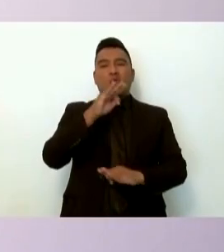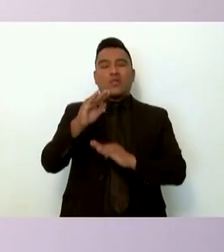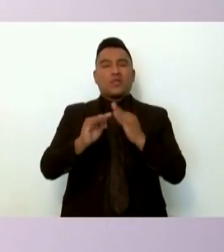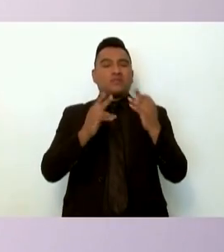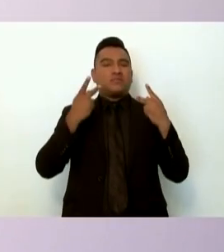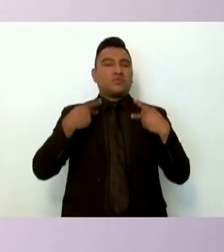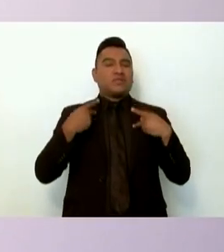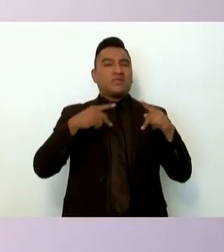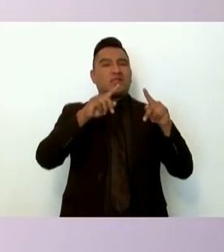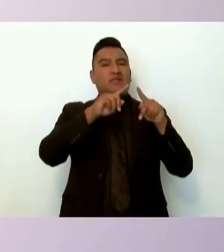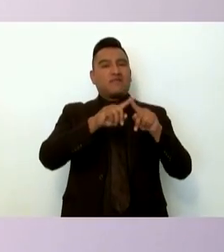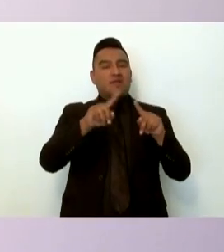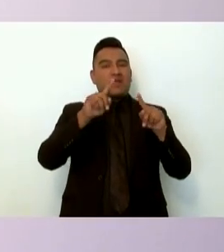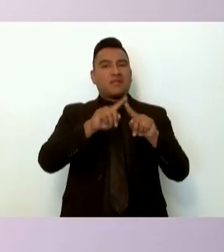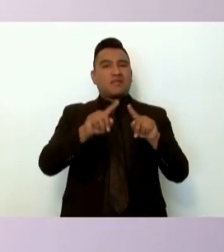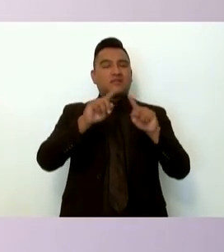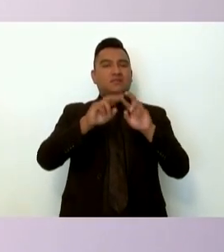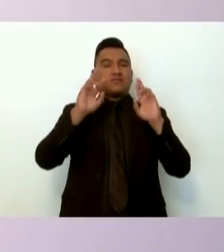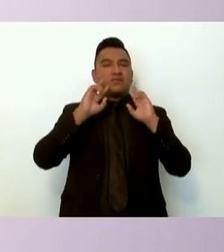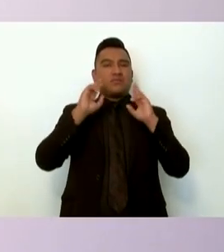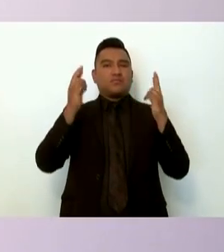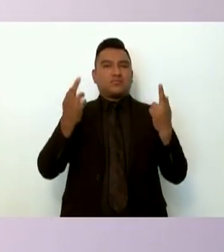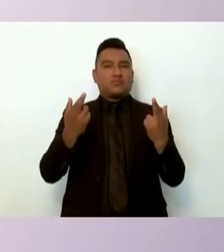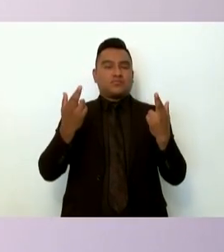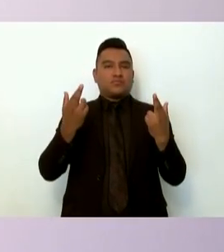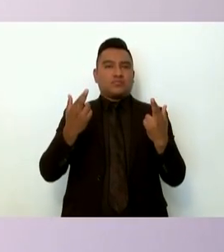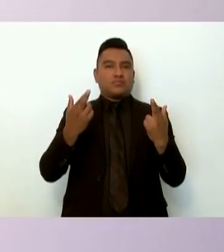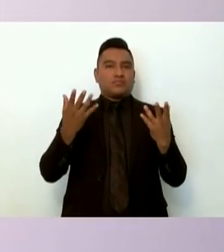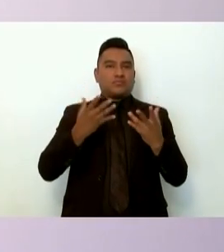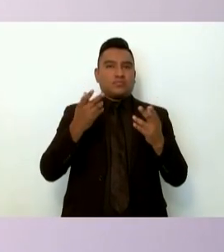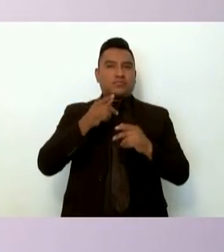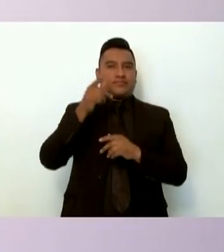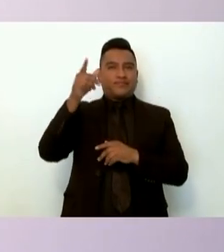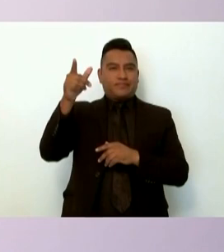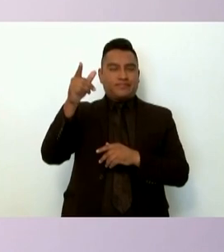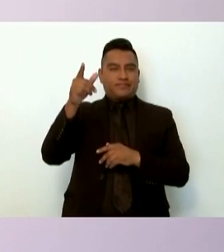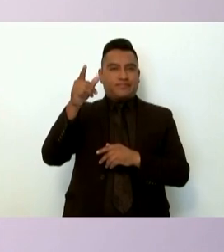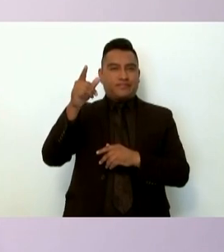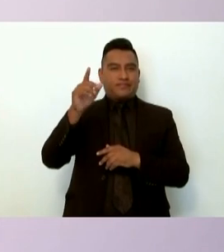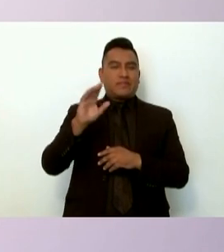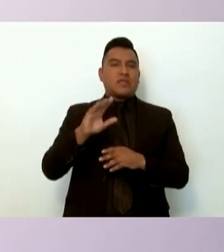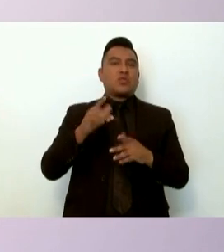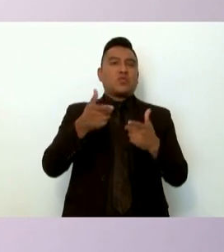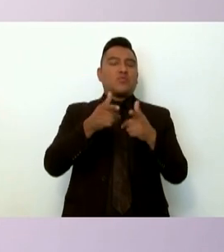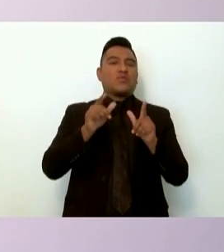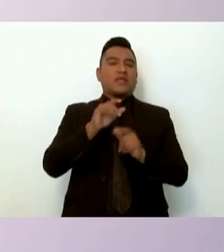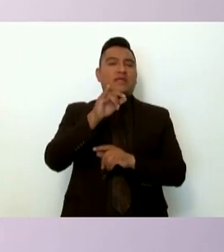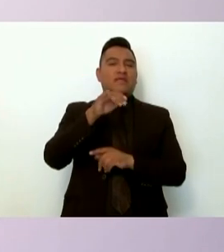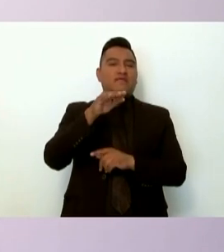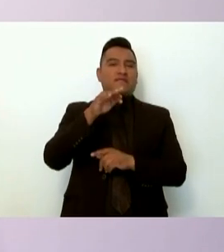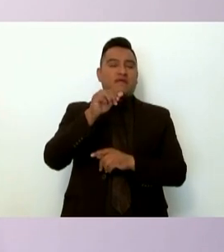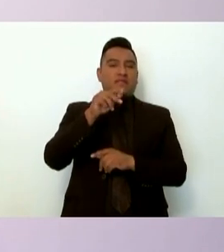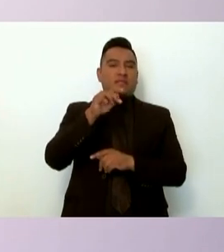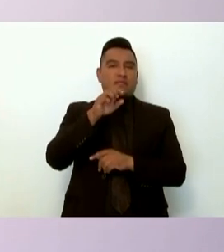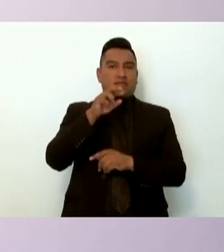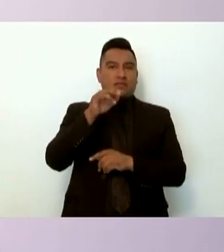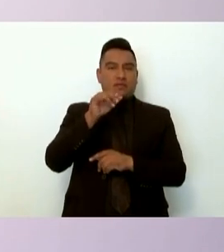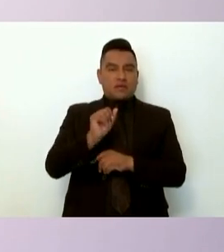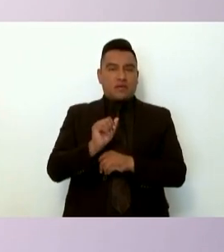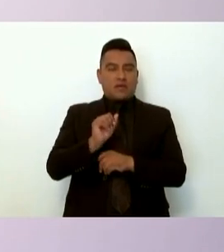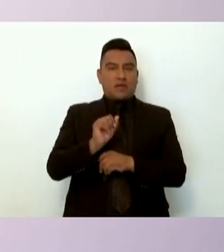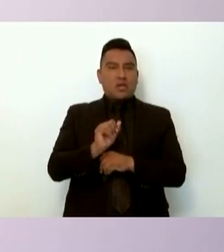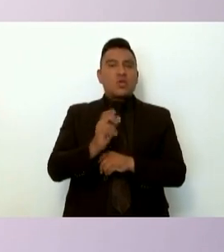reuniones llevadas a cabo el 7 batallón de infantería y de las cuales tenemos las